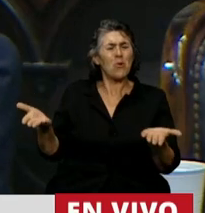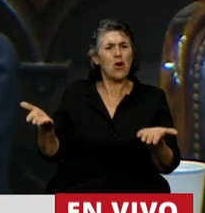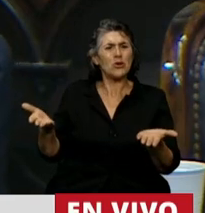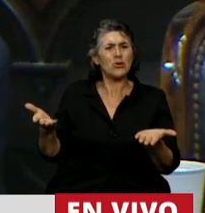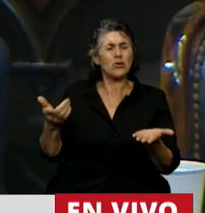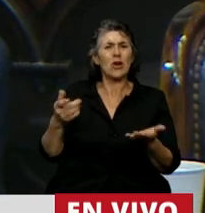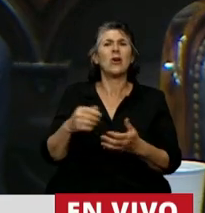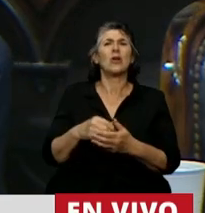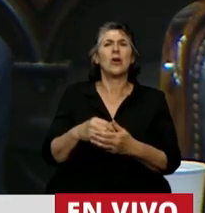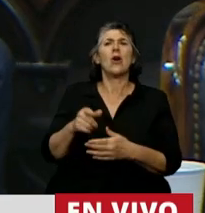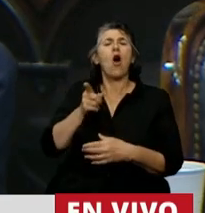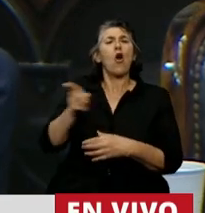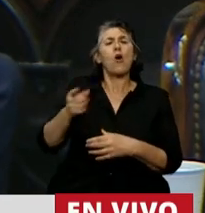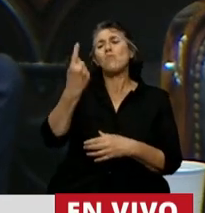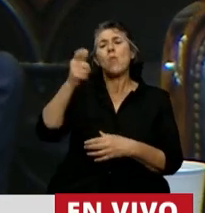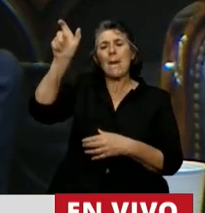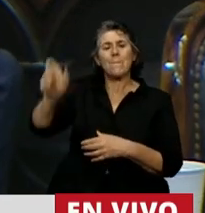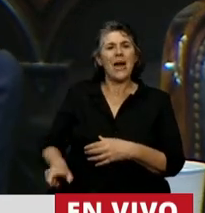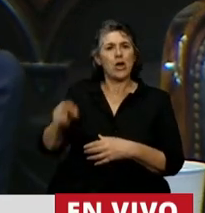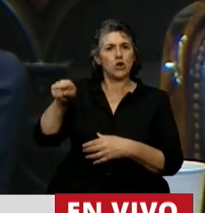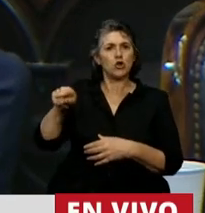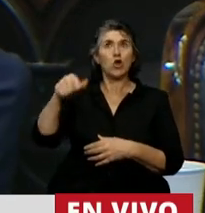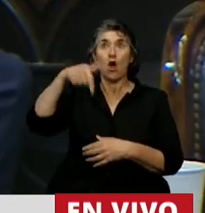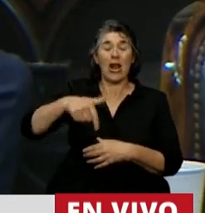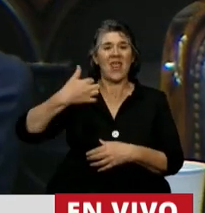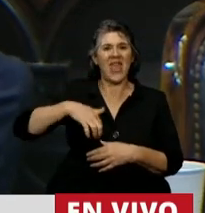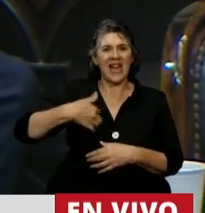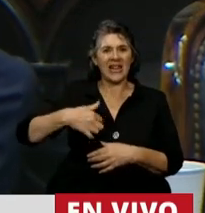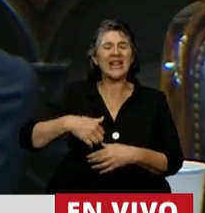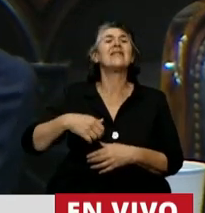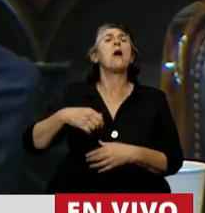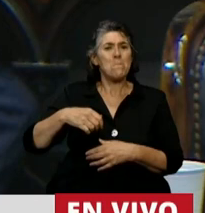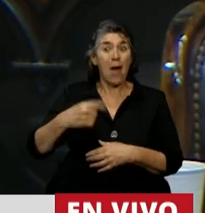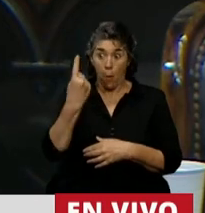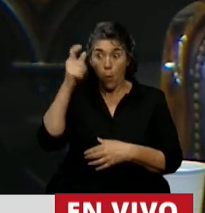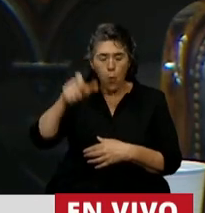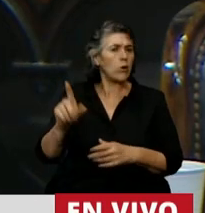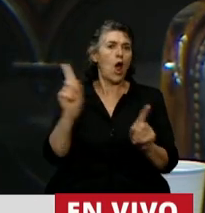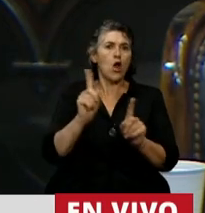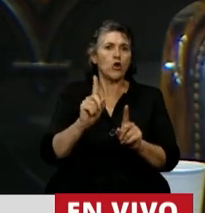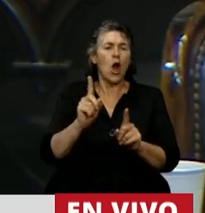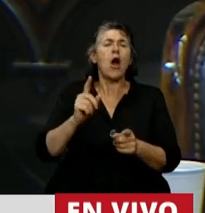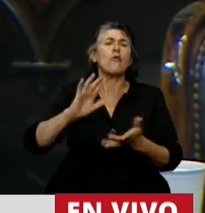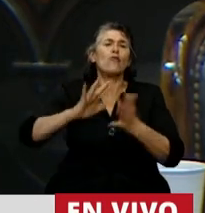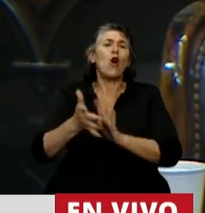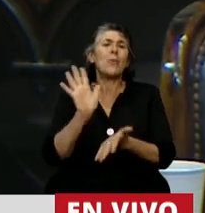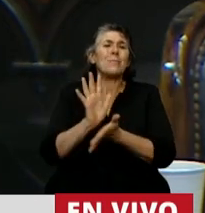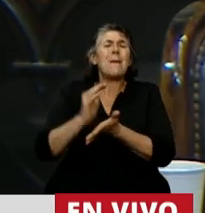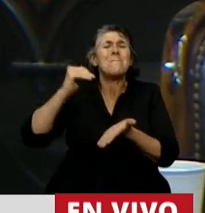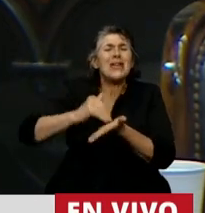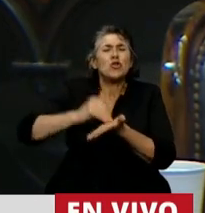contra una ciudadana argentina y detrás de ella contra millones de argentinos. Dicho esto,